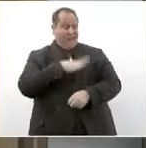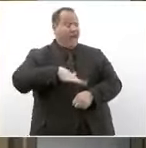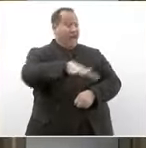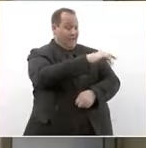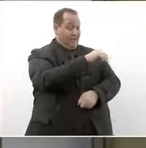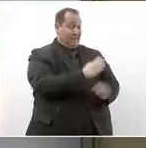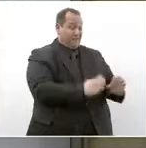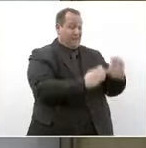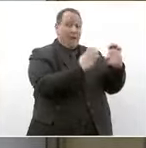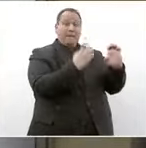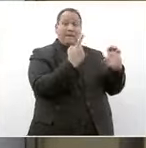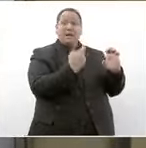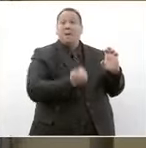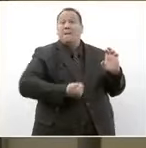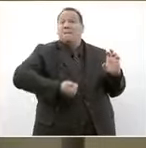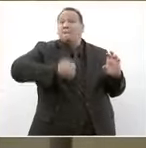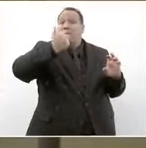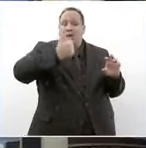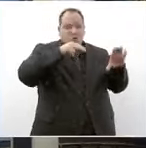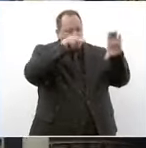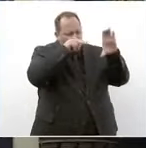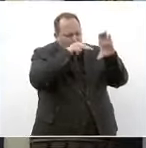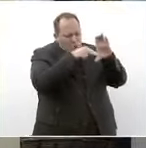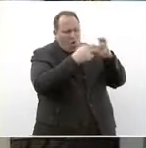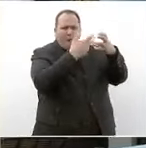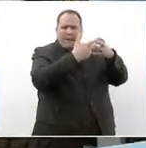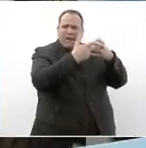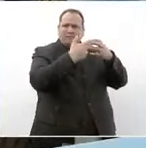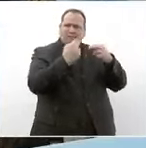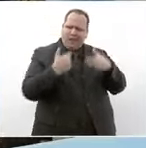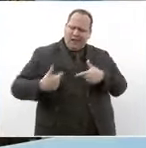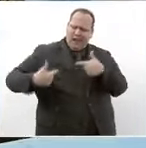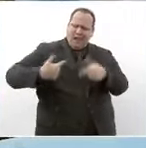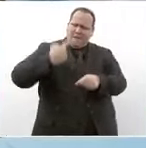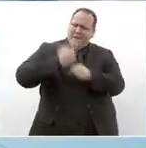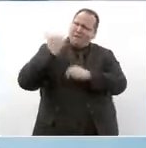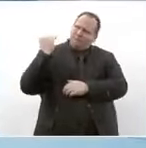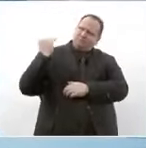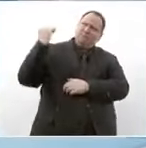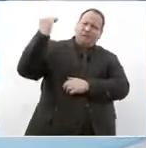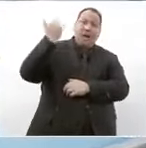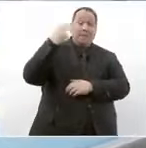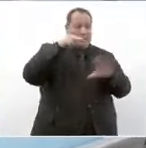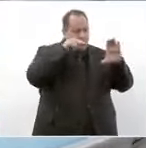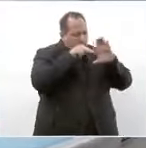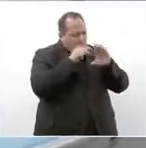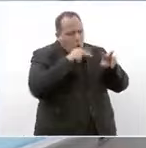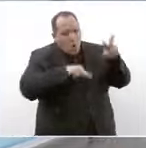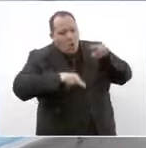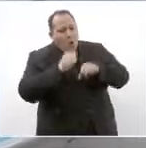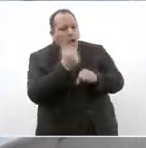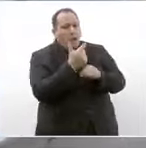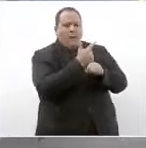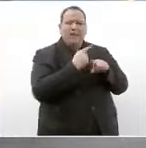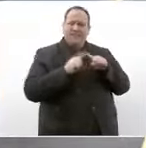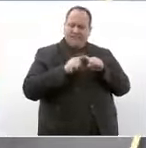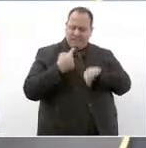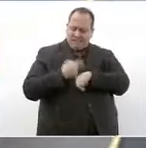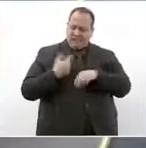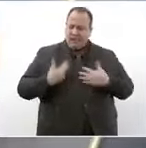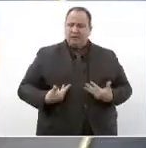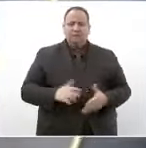general de tijuana se instaló un equipo de resonancia magnética de primera generación para el diagnóstico oportuno de distintas